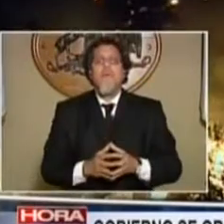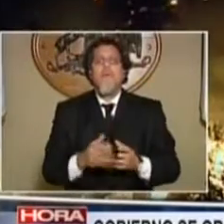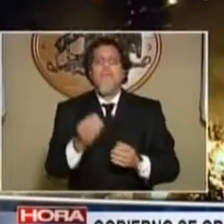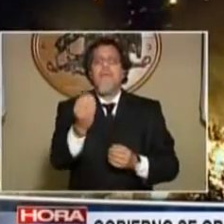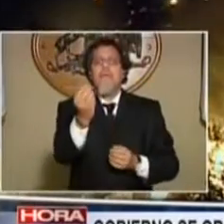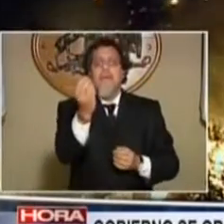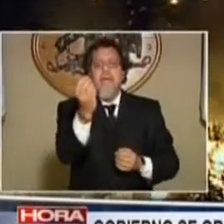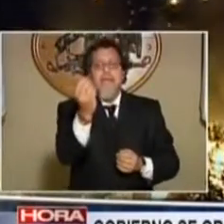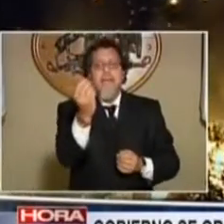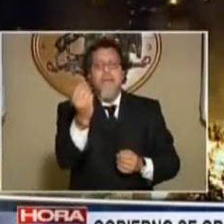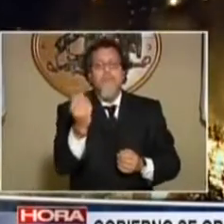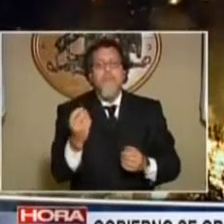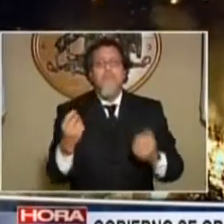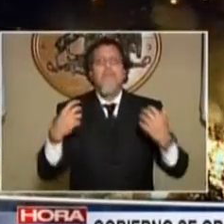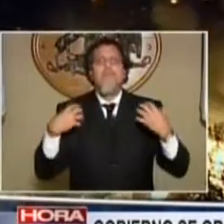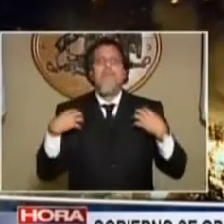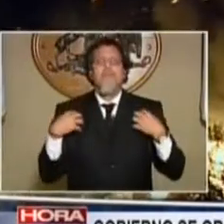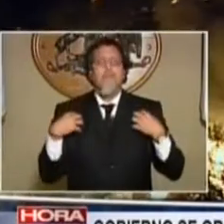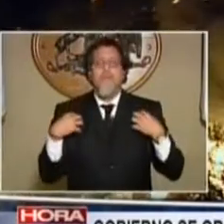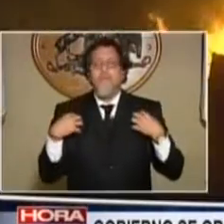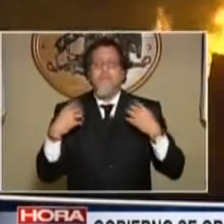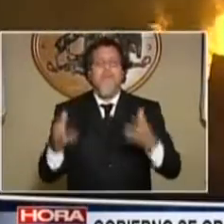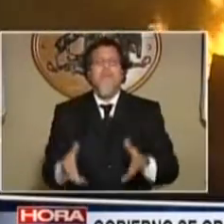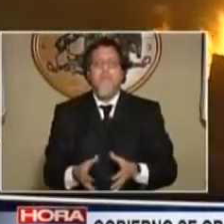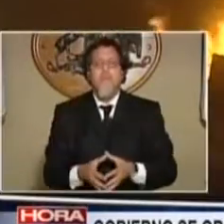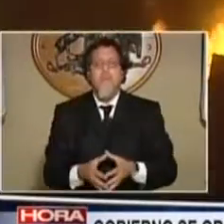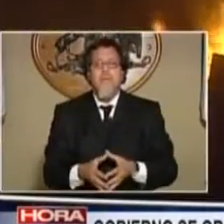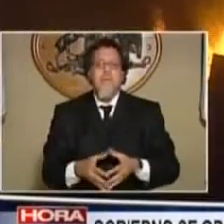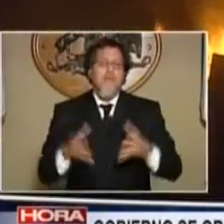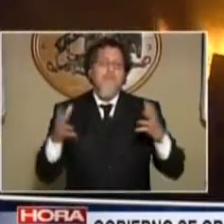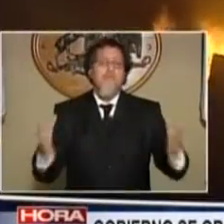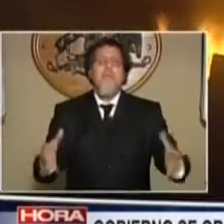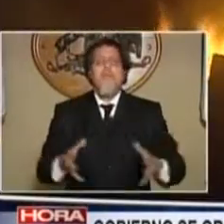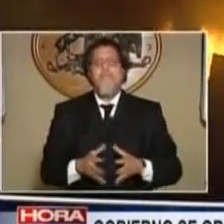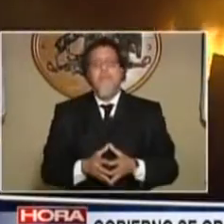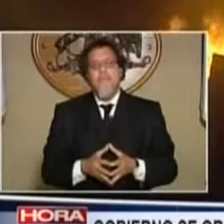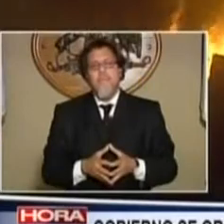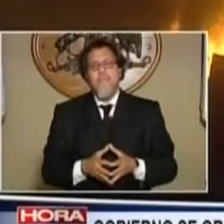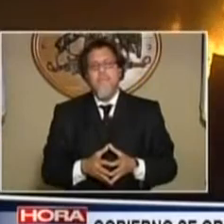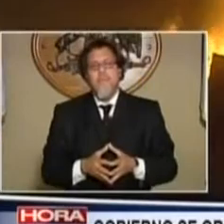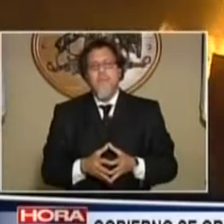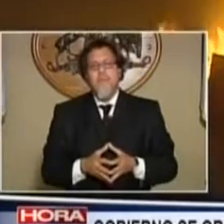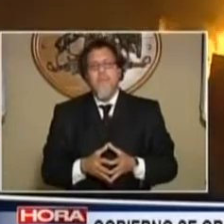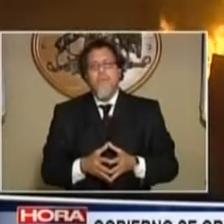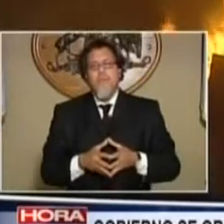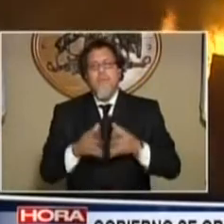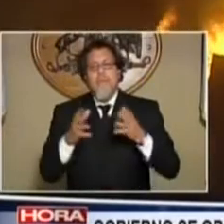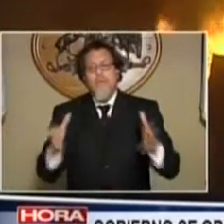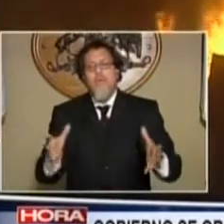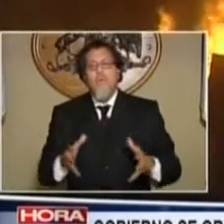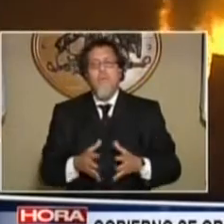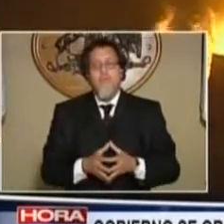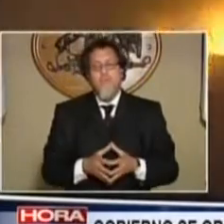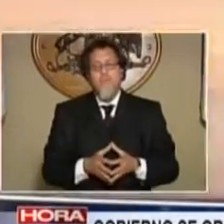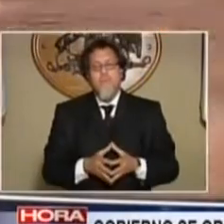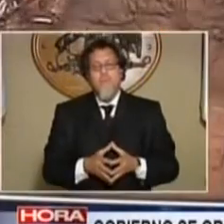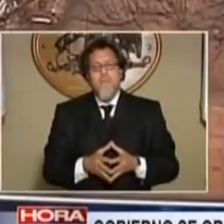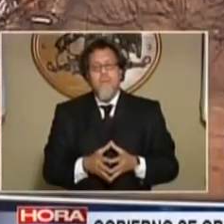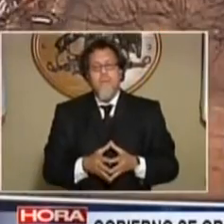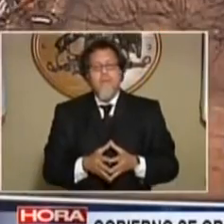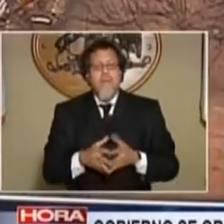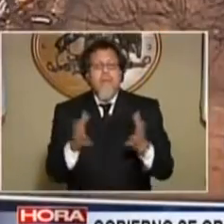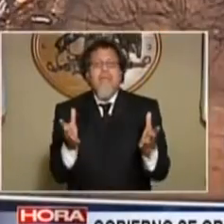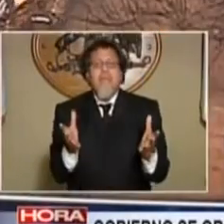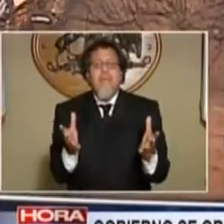Ejecutivo, porque implica gastar recursos que no tenemos la atribución. Usted me pregunta, ¿yo quisiera una ley Valparaíso? Una ley para ciudades-puertos.